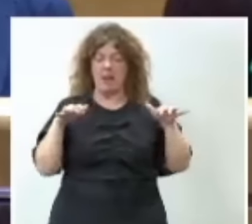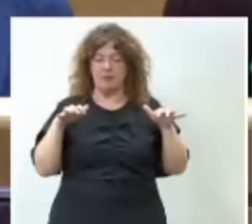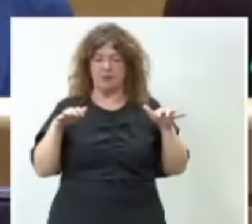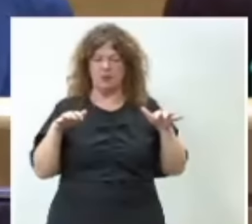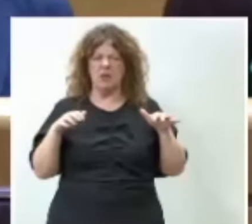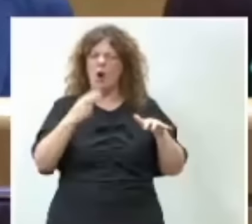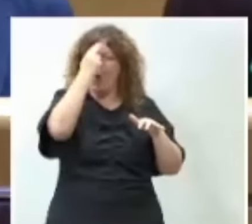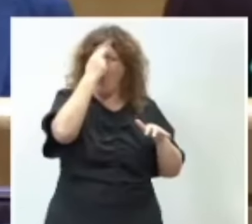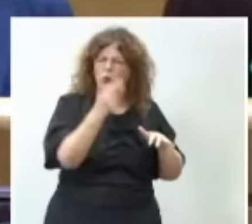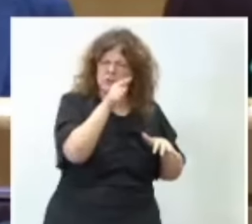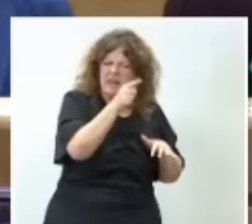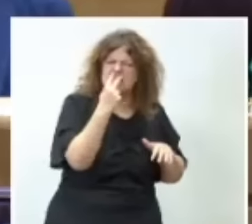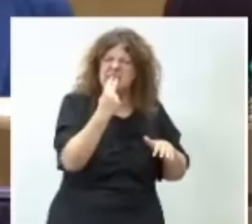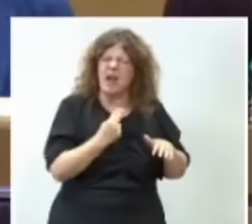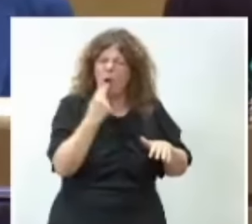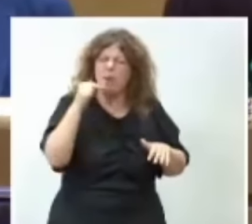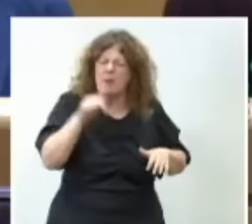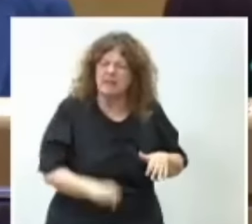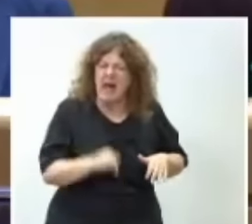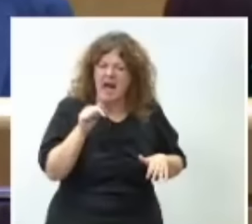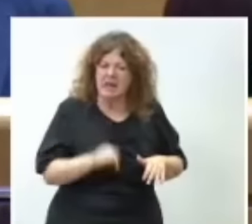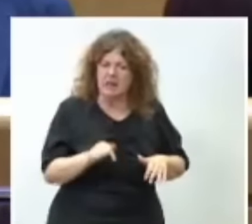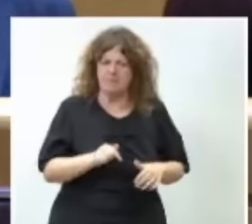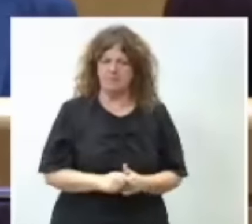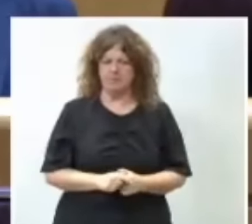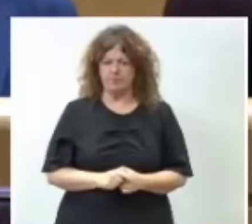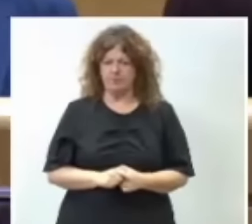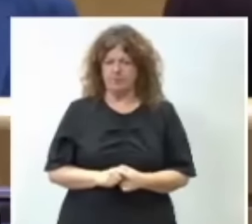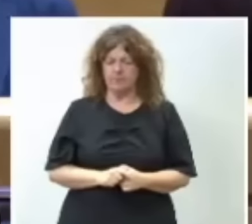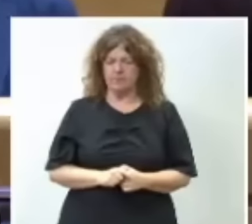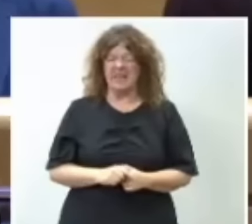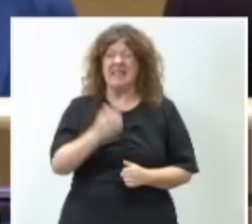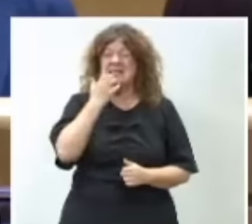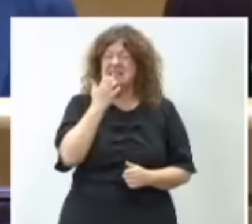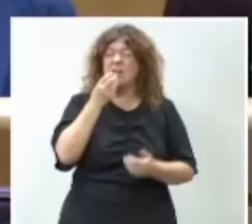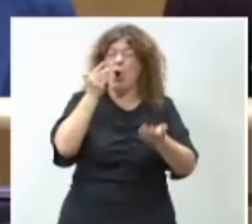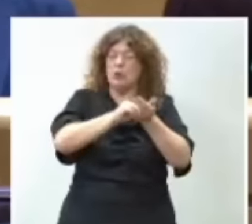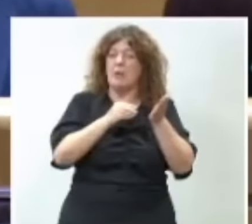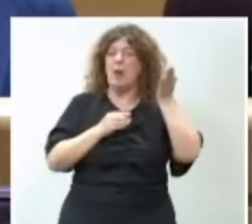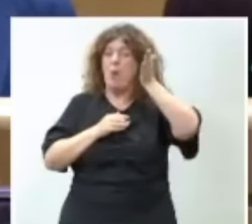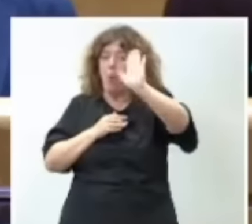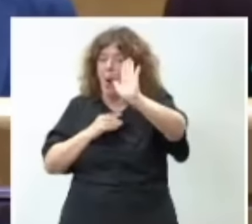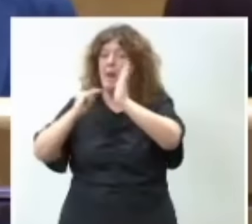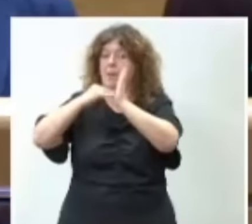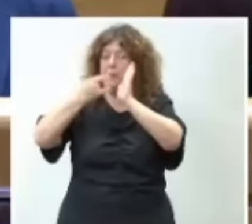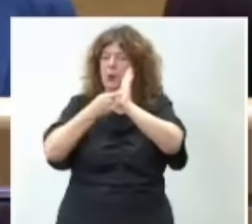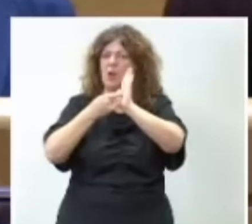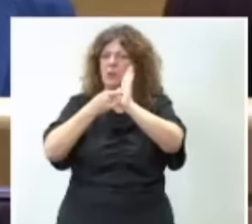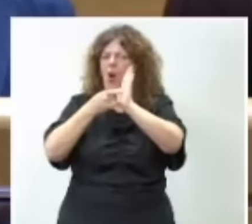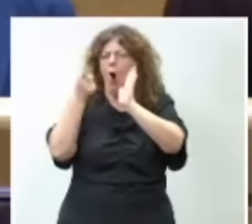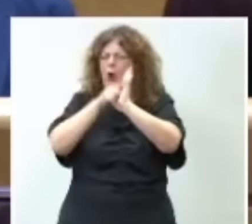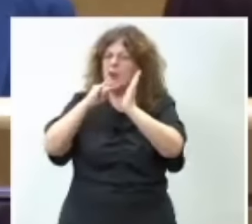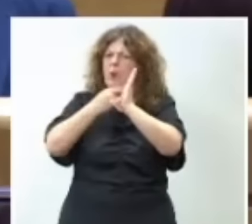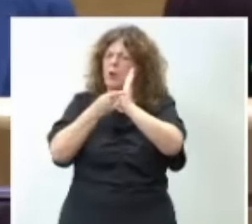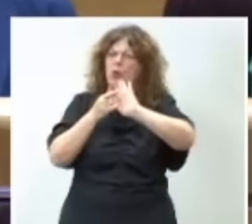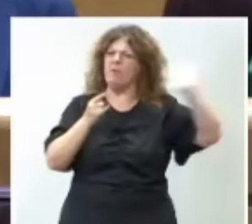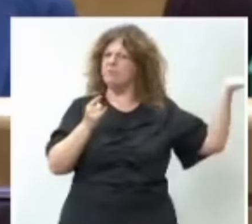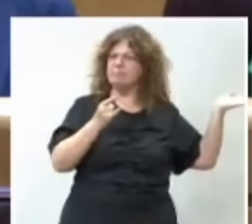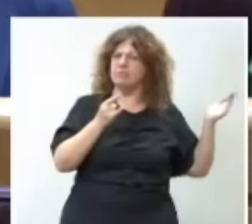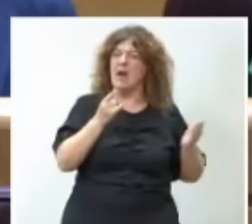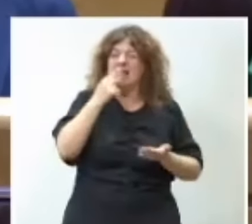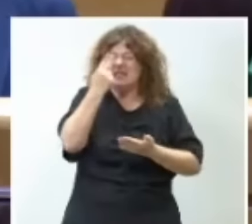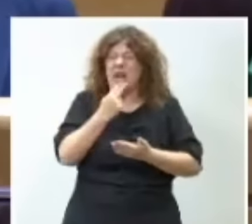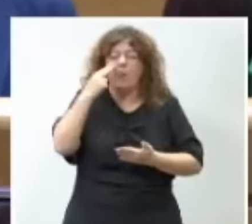que usted se comprometiera aquí, dado que, si ustedes vuelven a presentar el proyecto, el proyecto puede quedar fuera, que se comprometa aquí